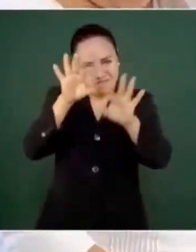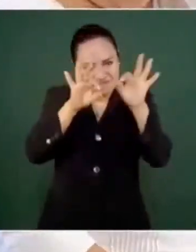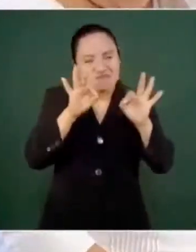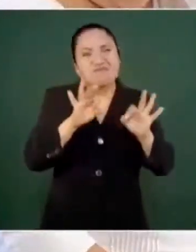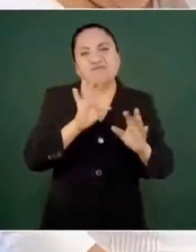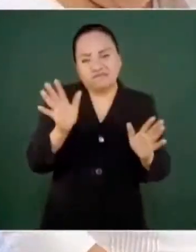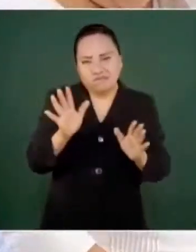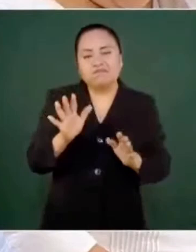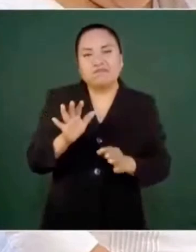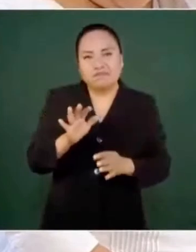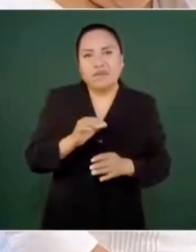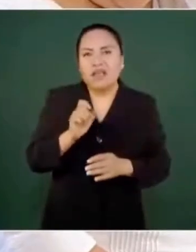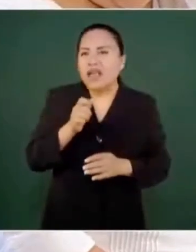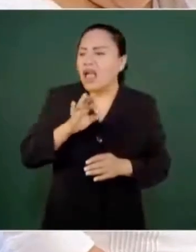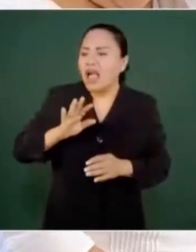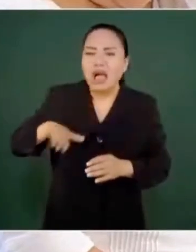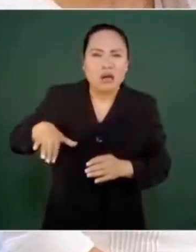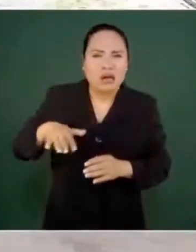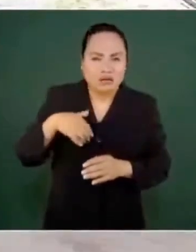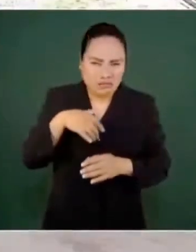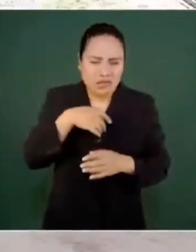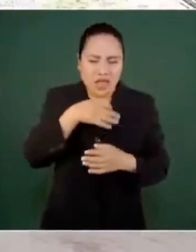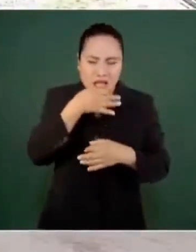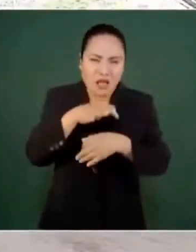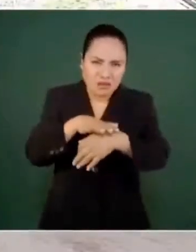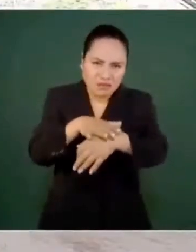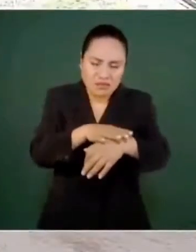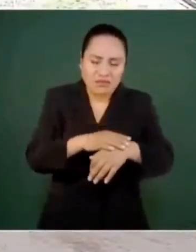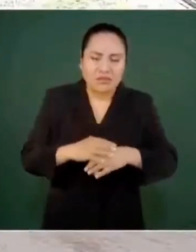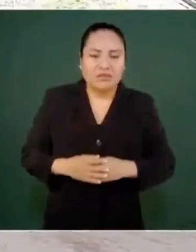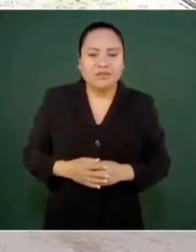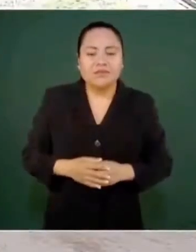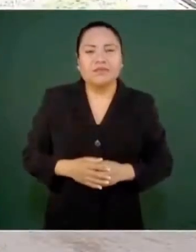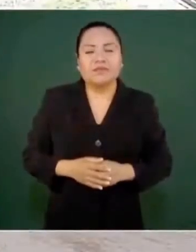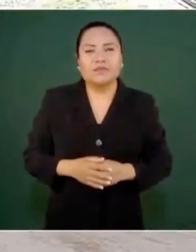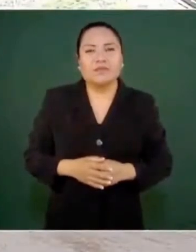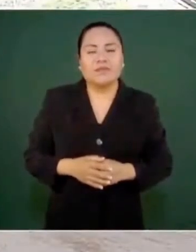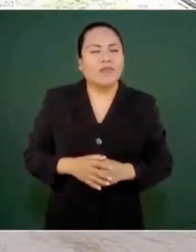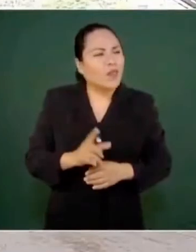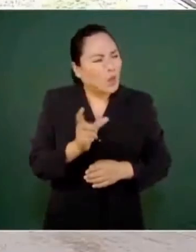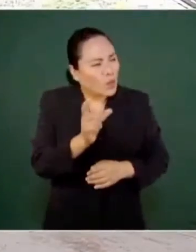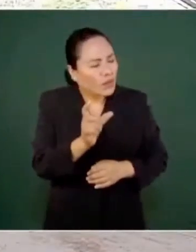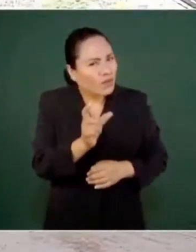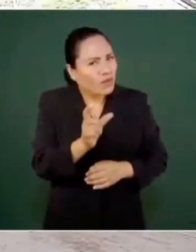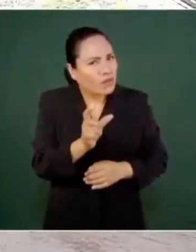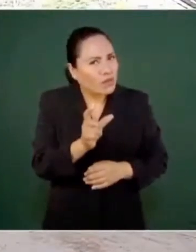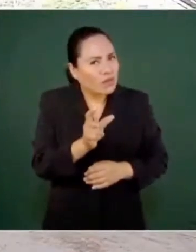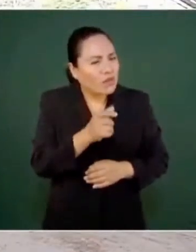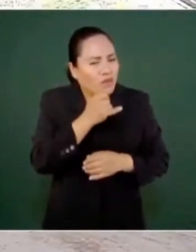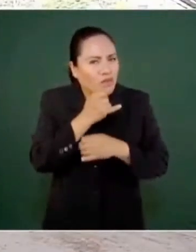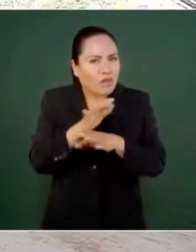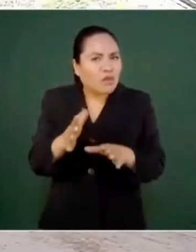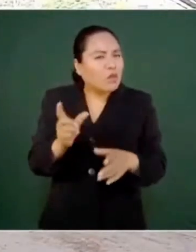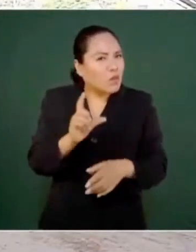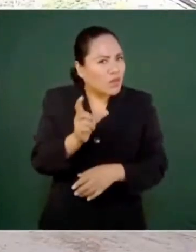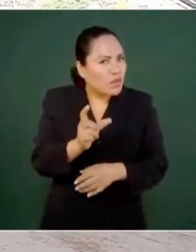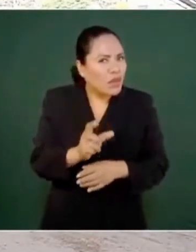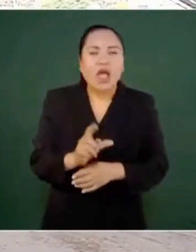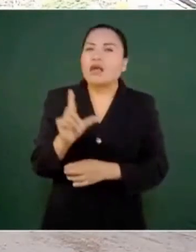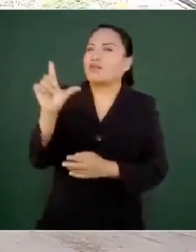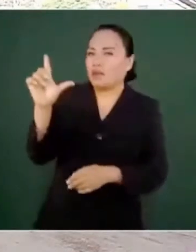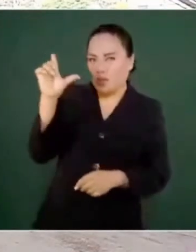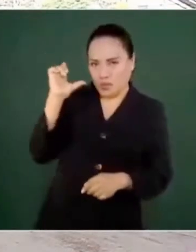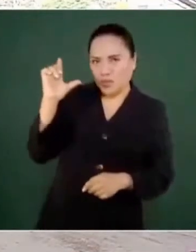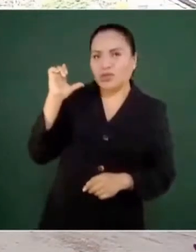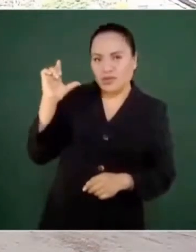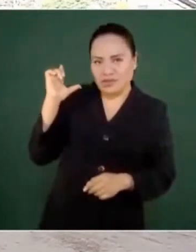Acabamos de informar hace… Más de 20 mil. ¿Pero cuándo informamos? El lunes. El lunes